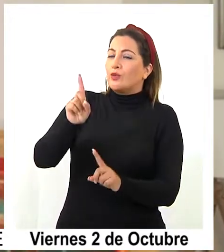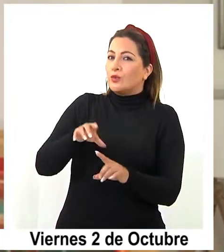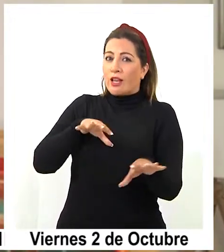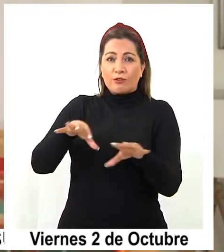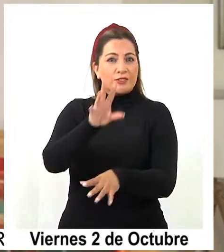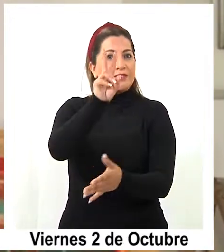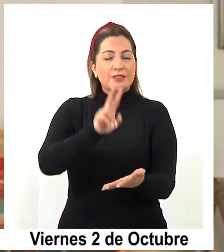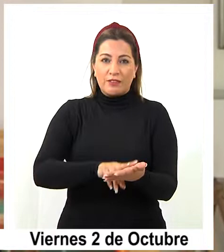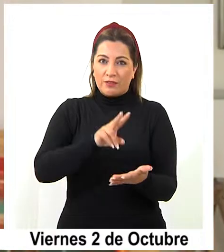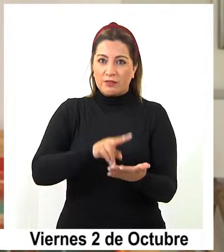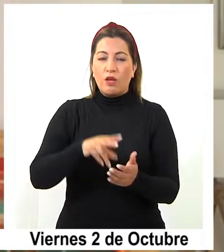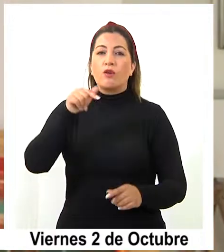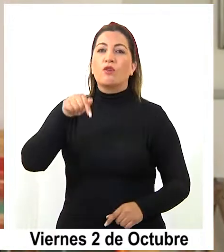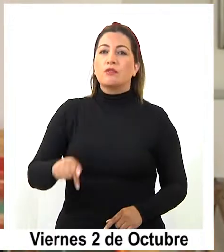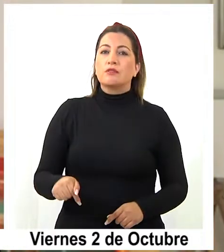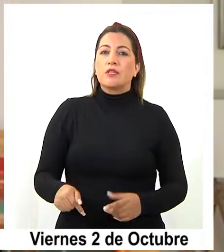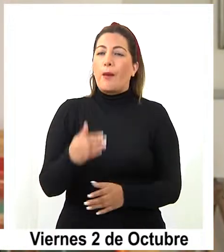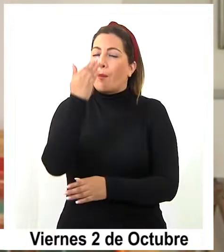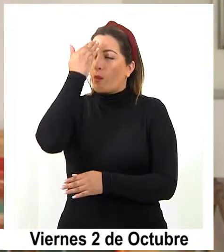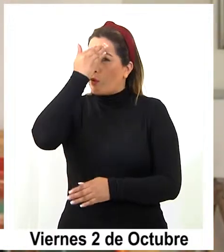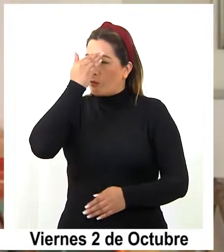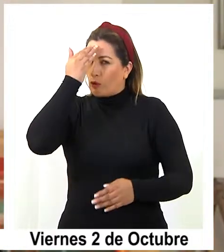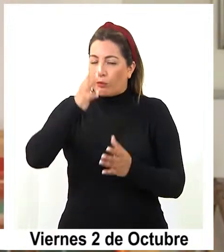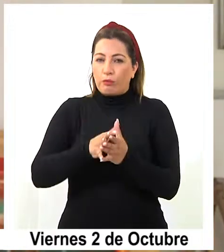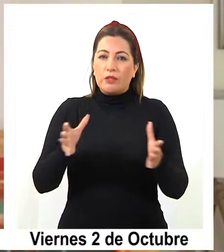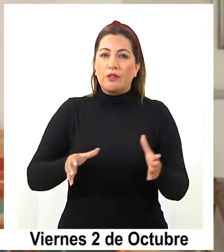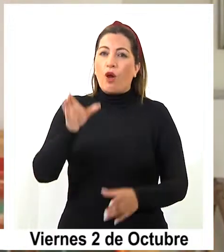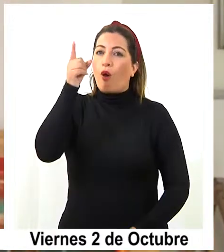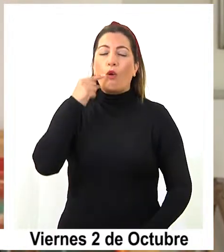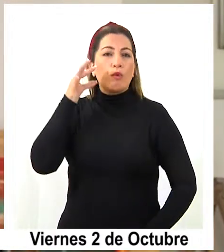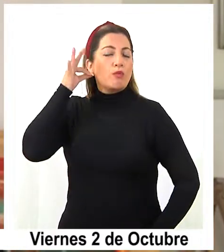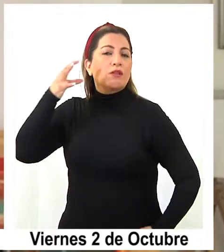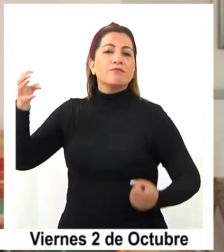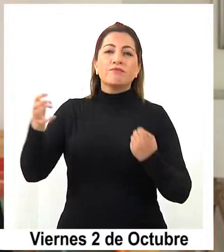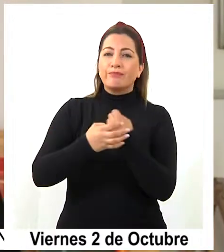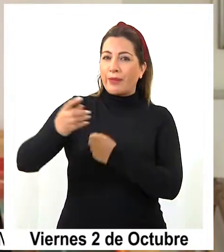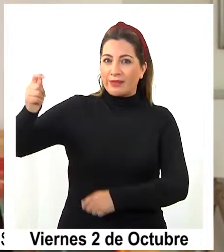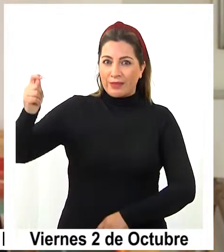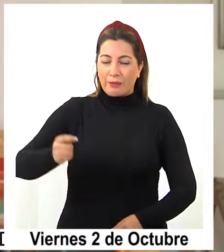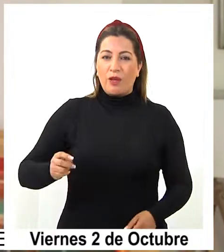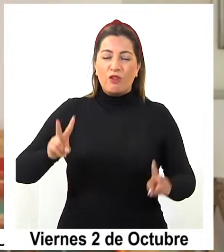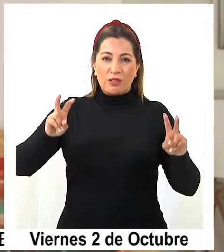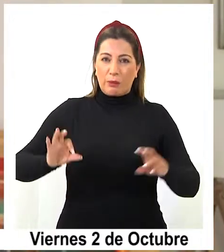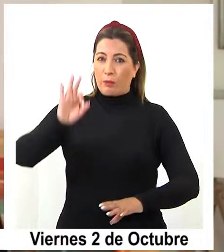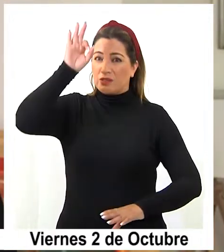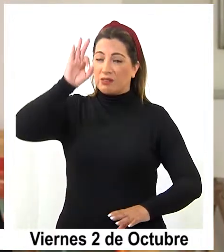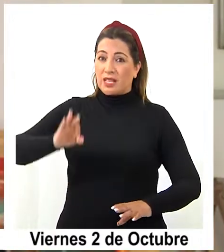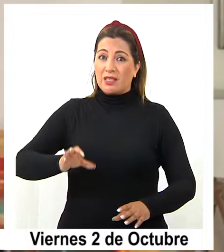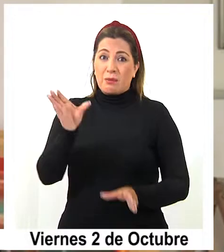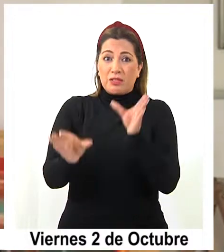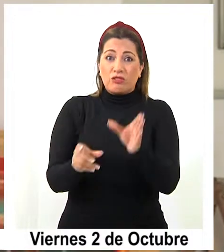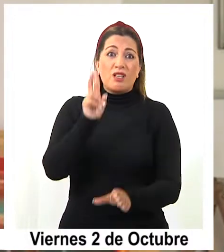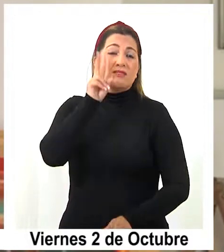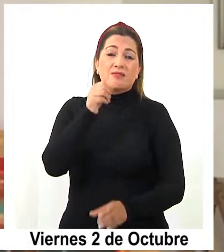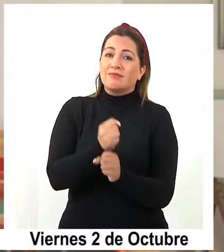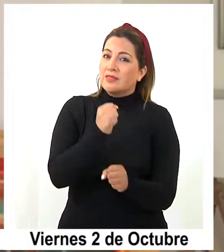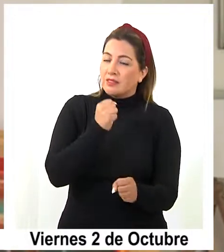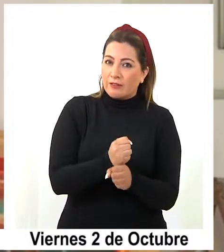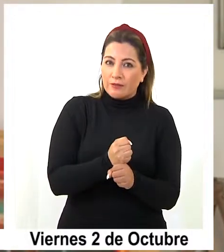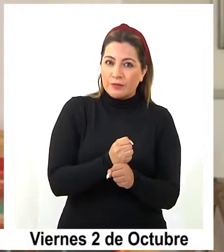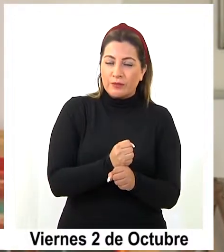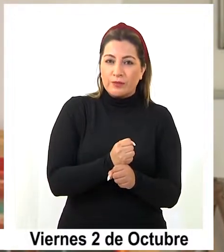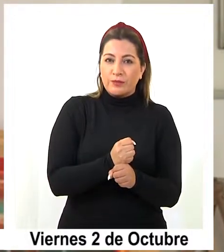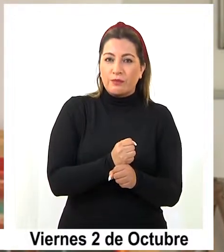sin lugar a dudas hoy día preocupan mucho más a los tarapaqueños y que tiene que ver con el alto nivel de desempleo, el impacto que ha